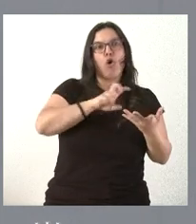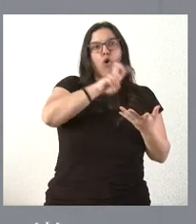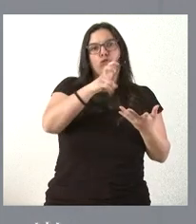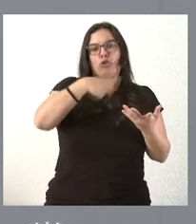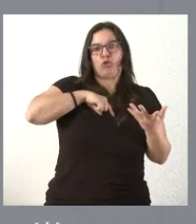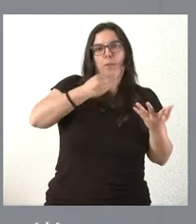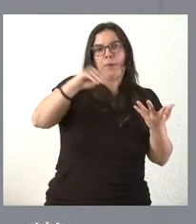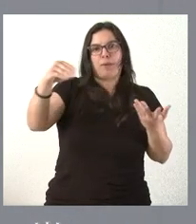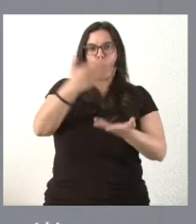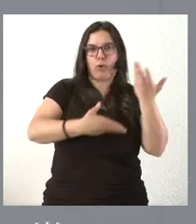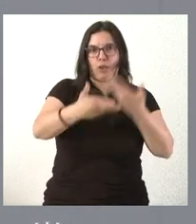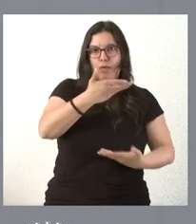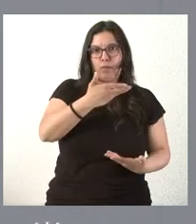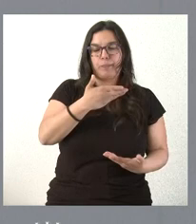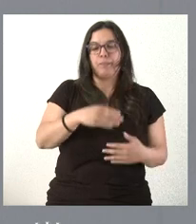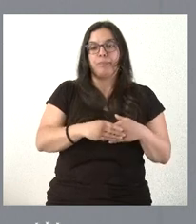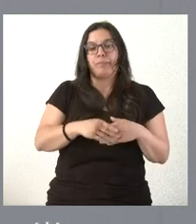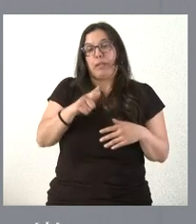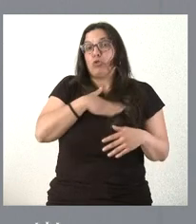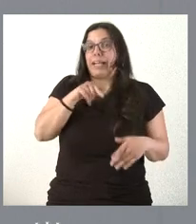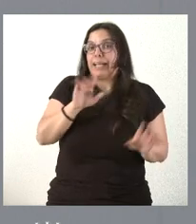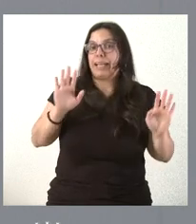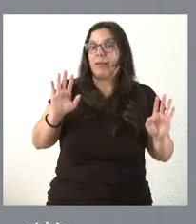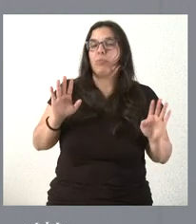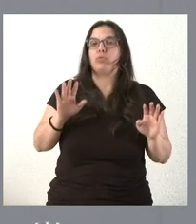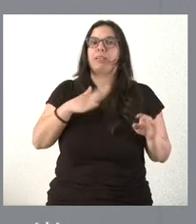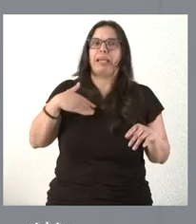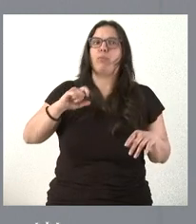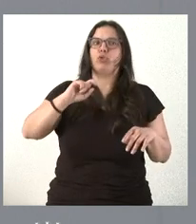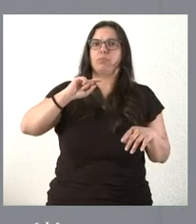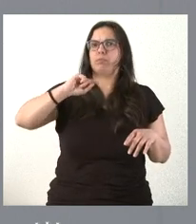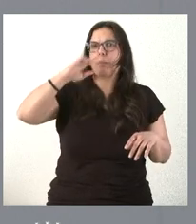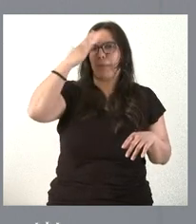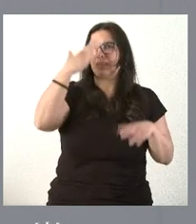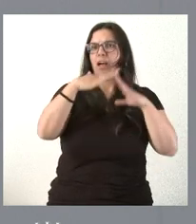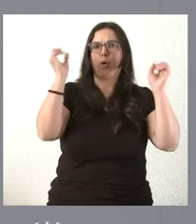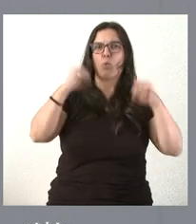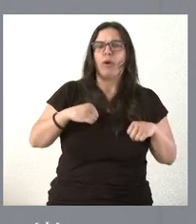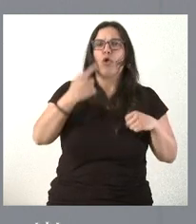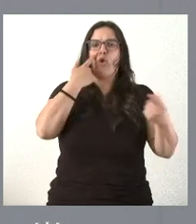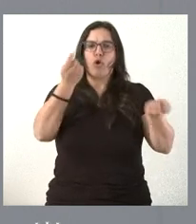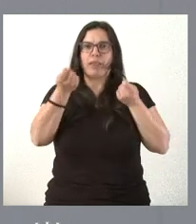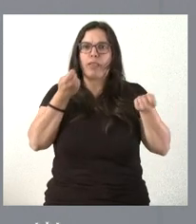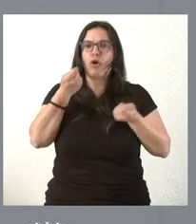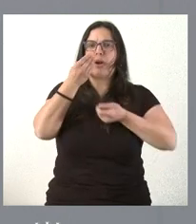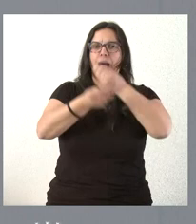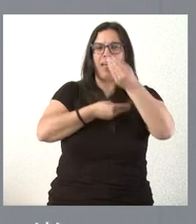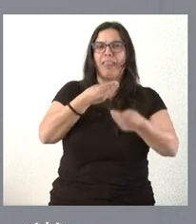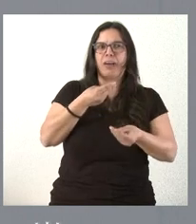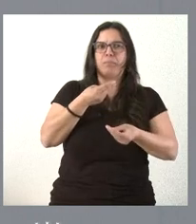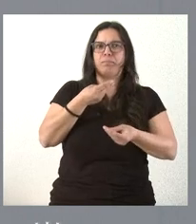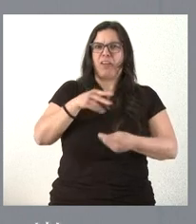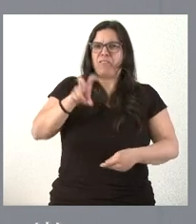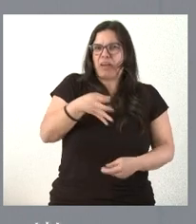de colaboración posibles. Esta es nuestra voluntad, que sea por la vía del acuerdo, por la vía de la coordinación, que se hagan efectivas